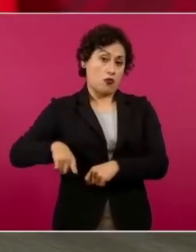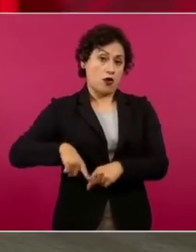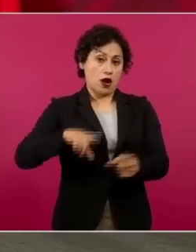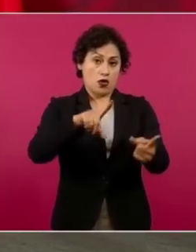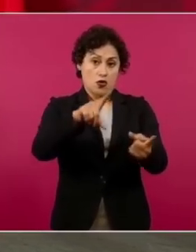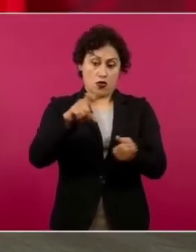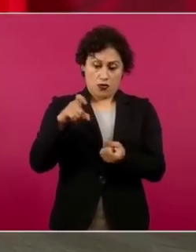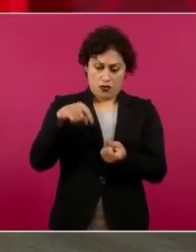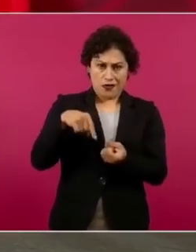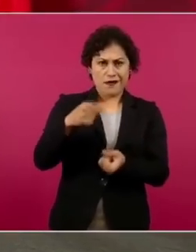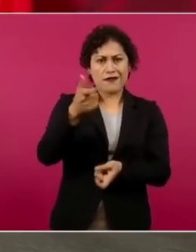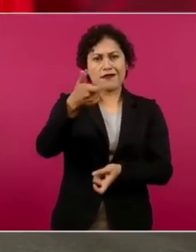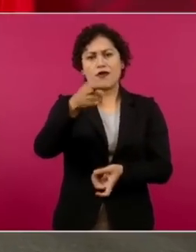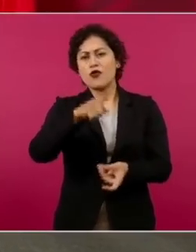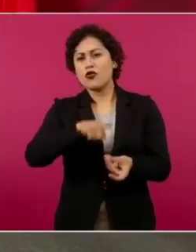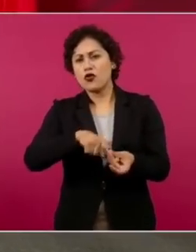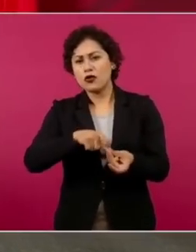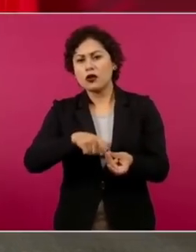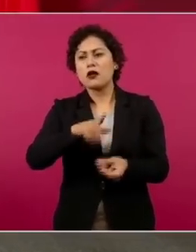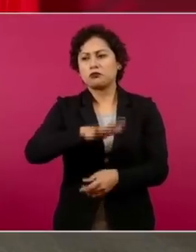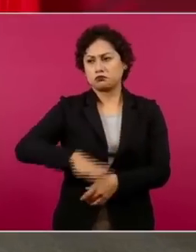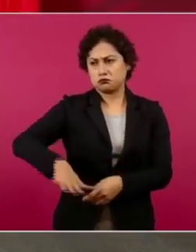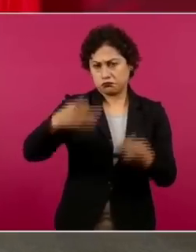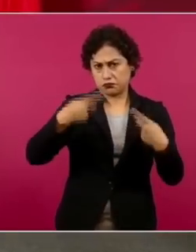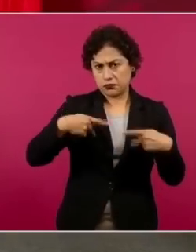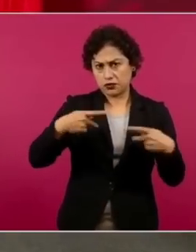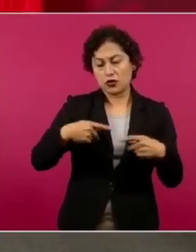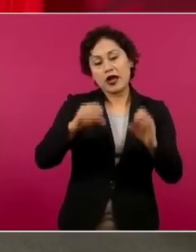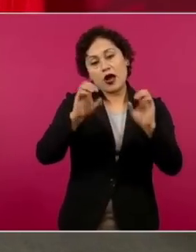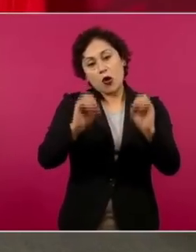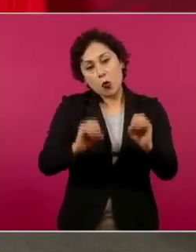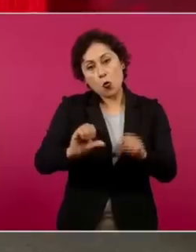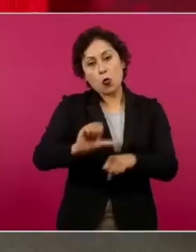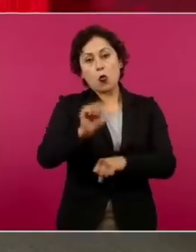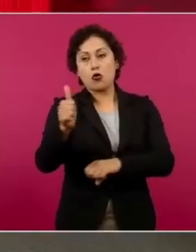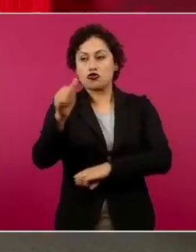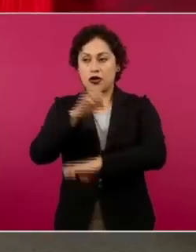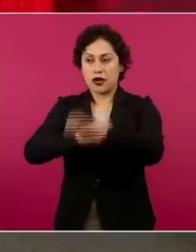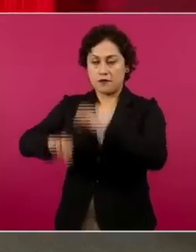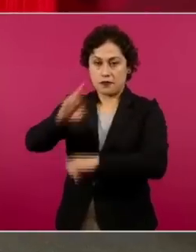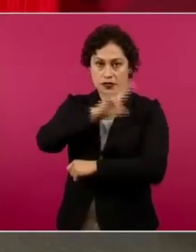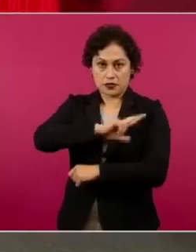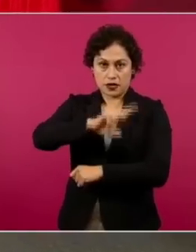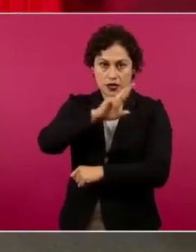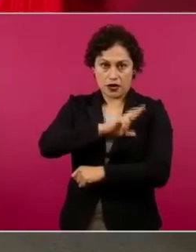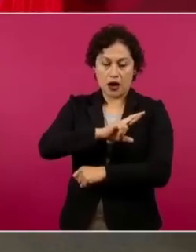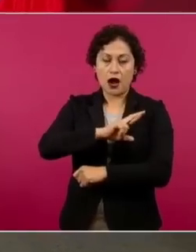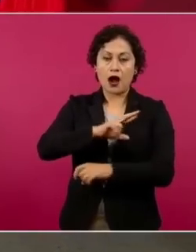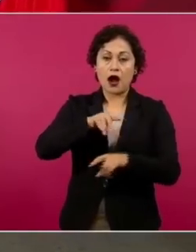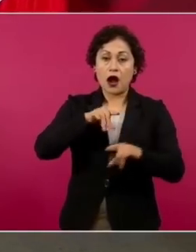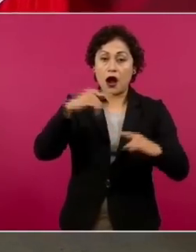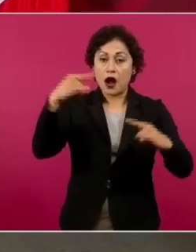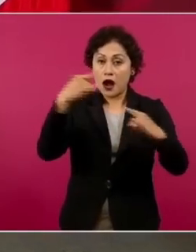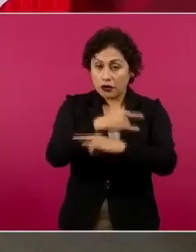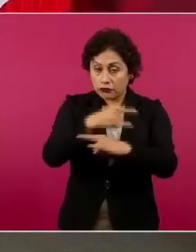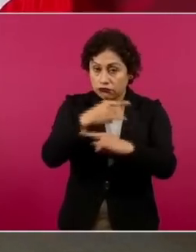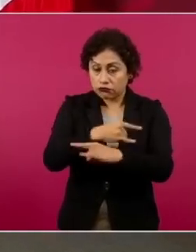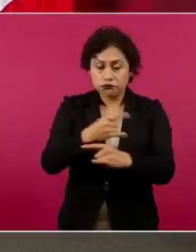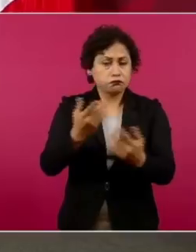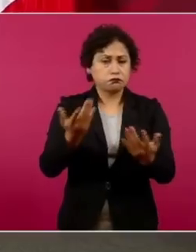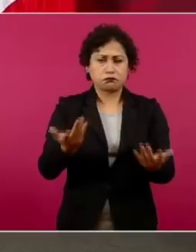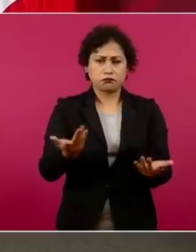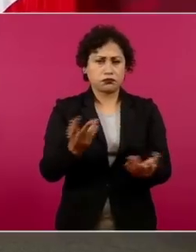que es dinero del pueblo, o concesiones de una u otra manera